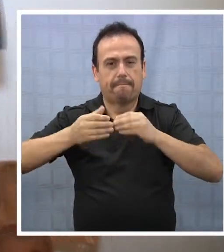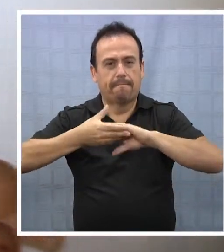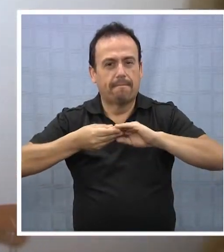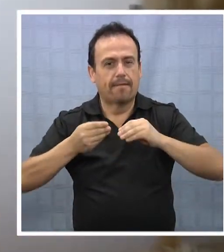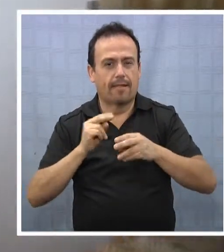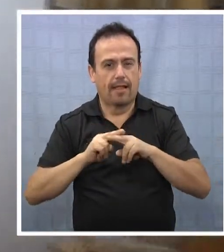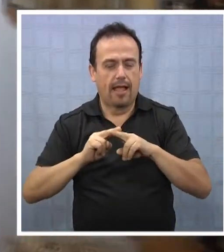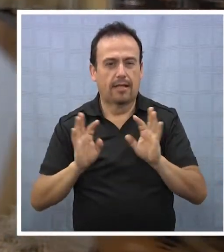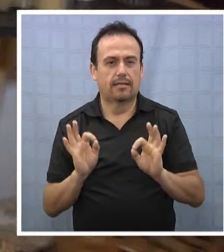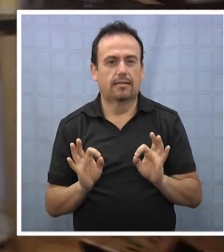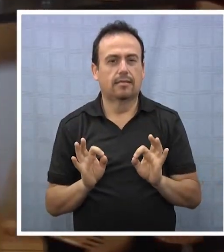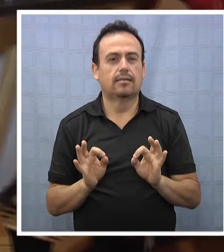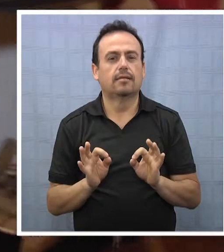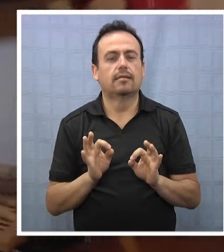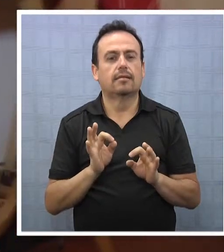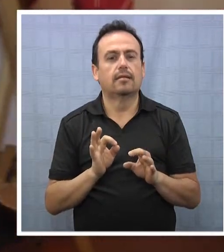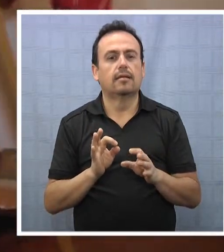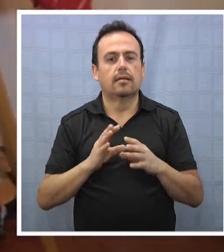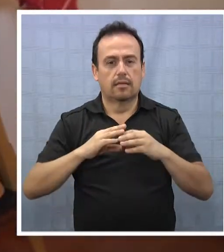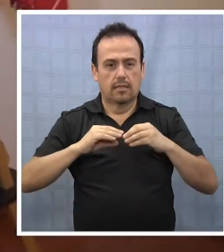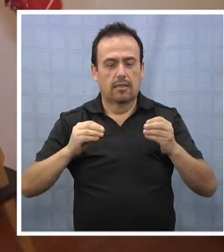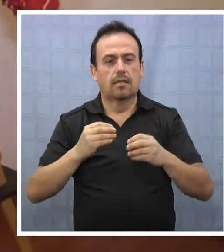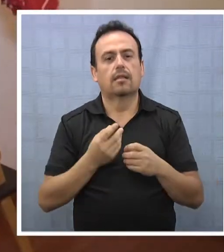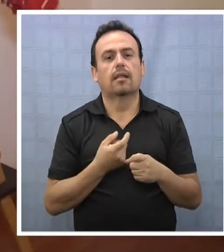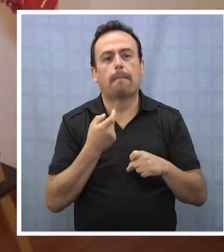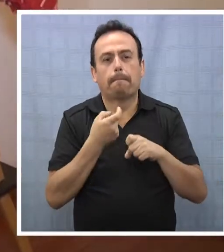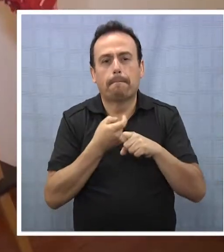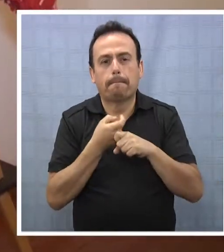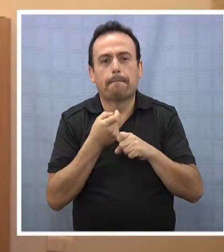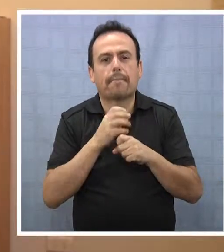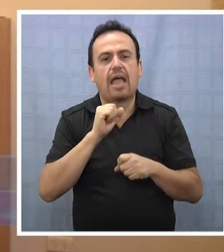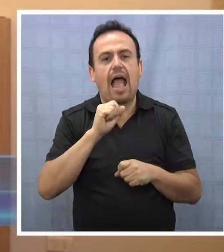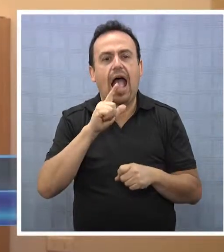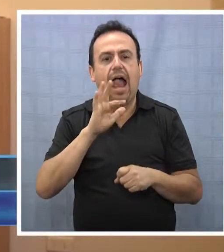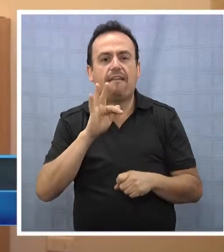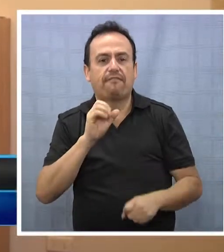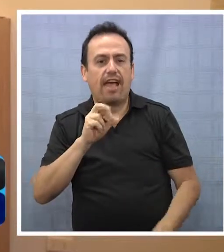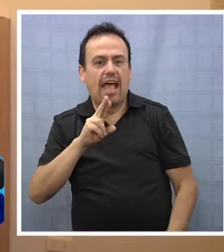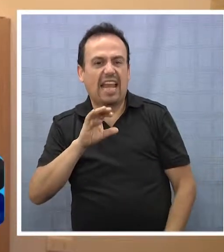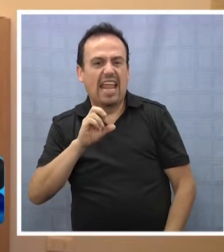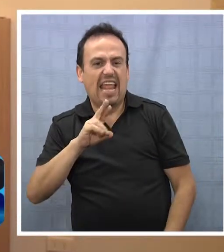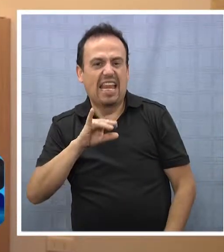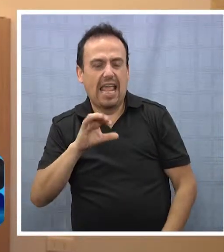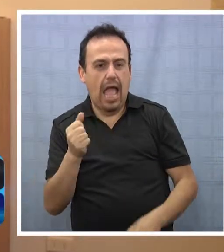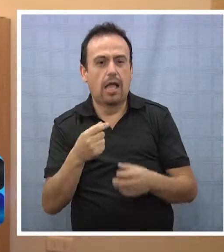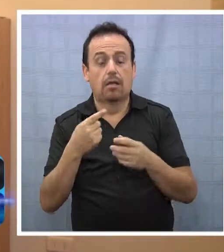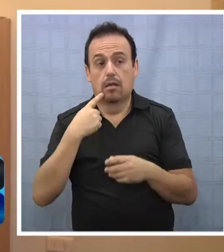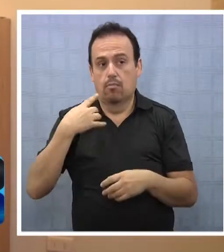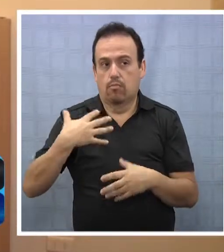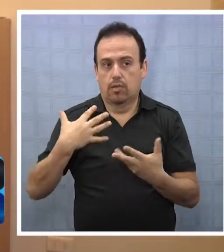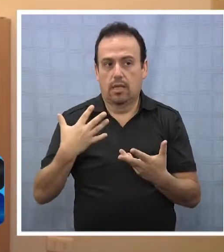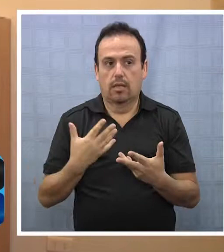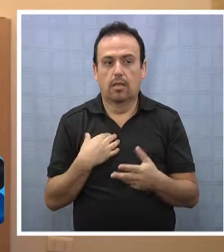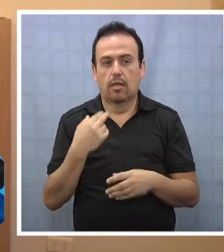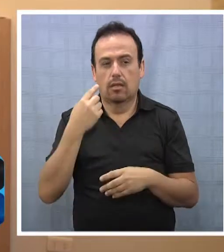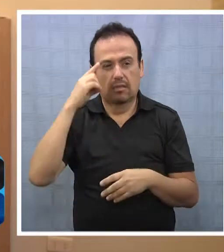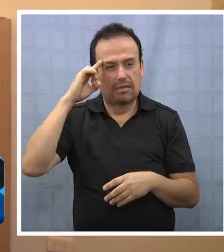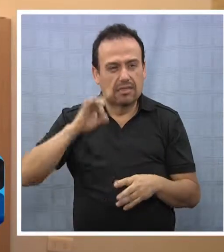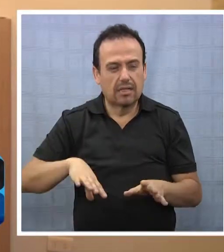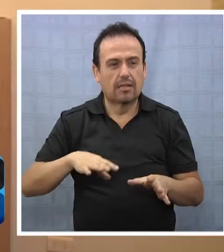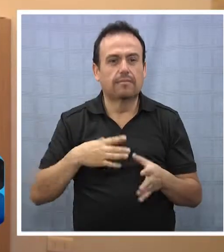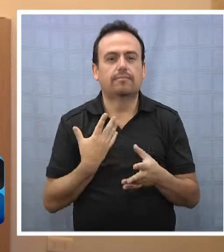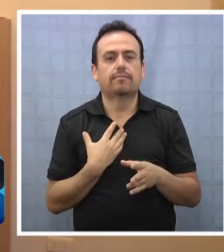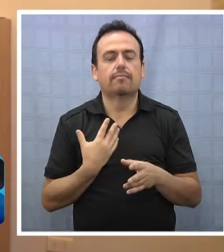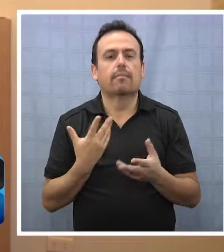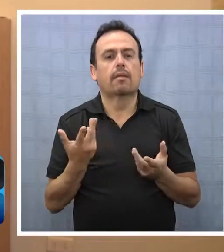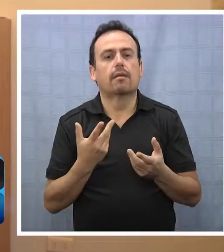El área de la alfarería tiene importancia y hay allí conocimiento experto que